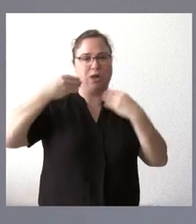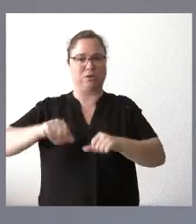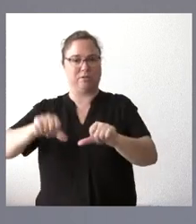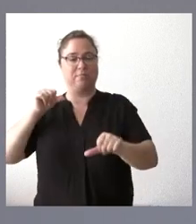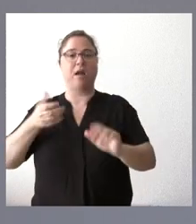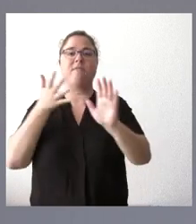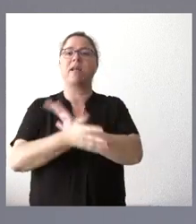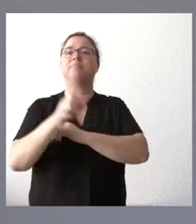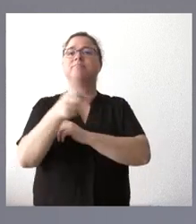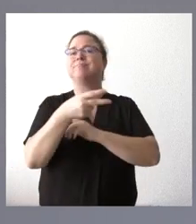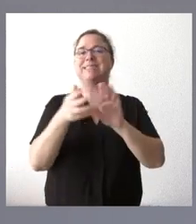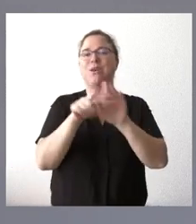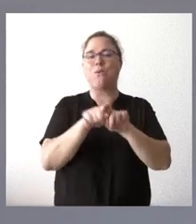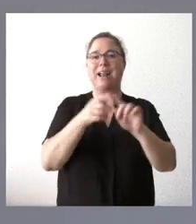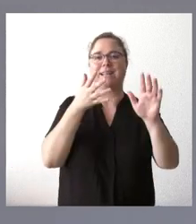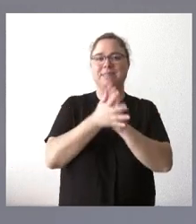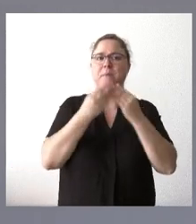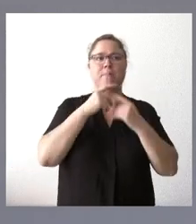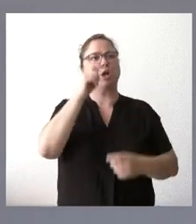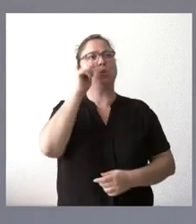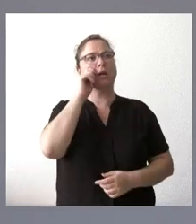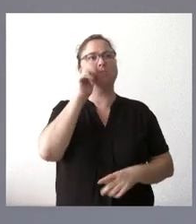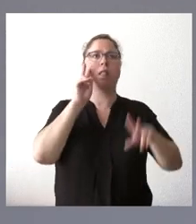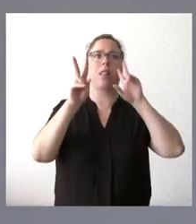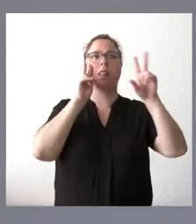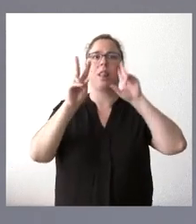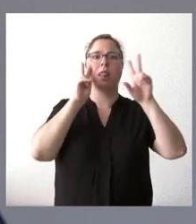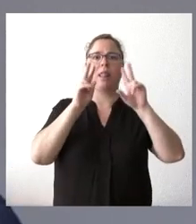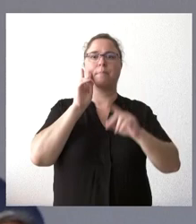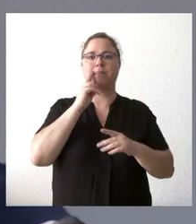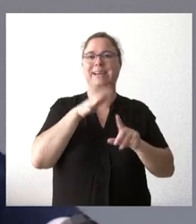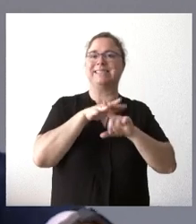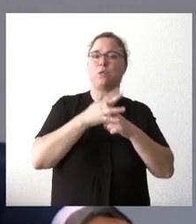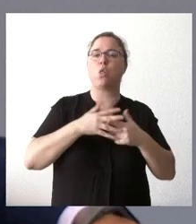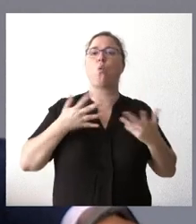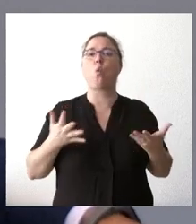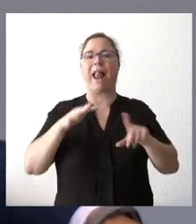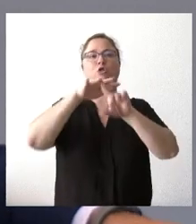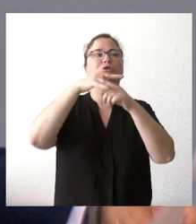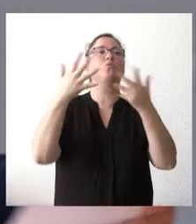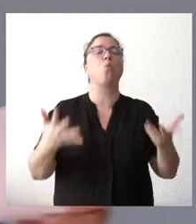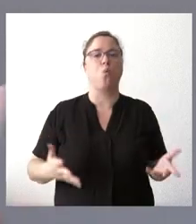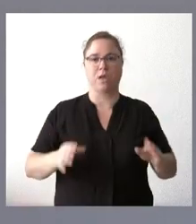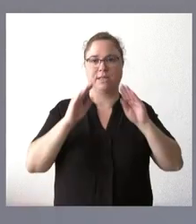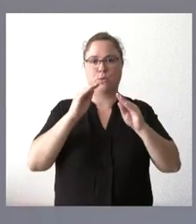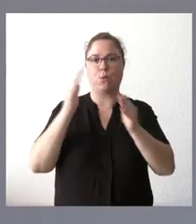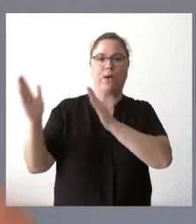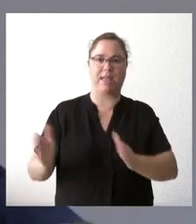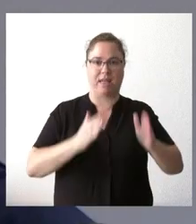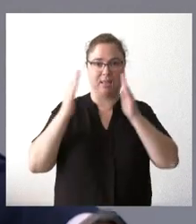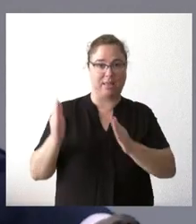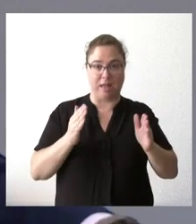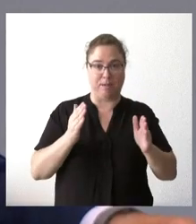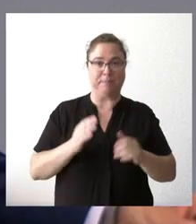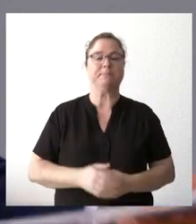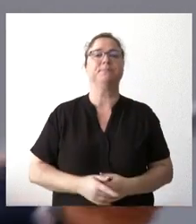tal forma que explica muy bien cara al turismo y al visitante cuáles son las circunstancias y el contexto de las diferentes etapas en este periodo